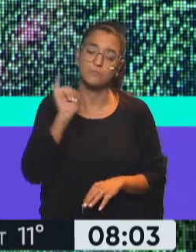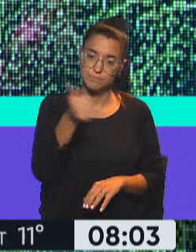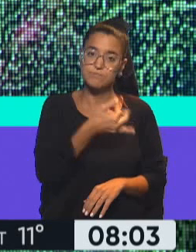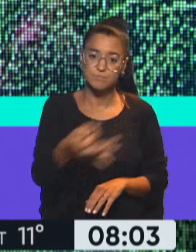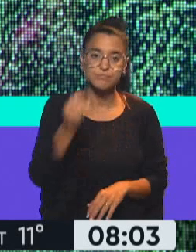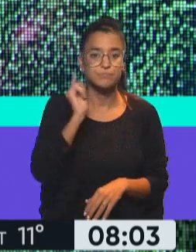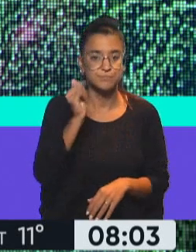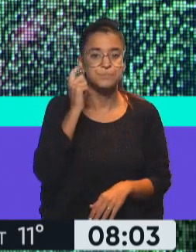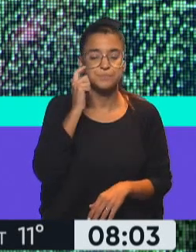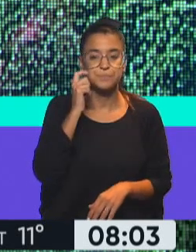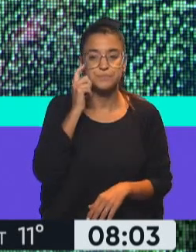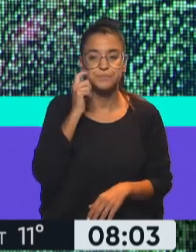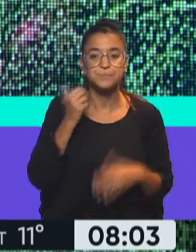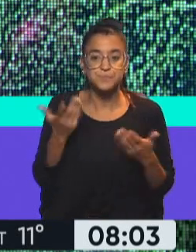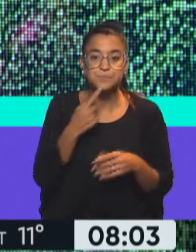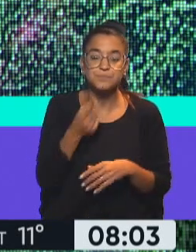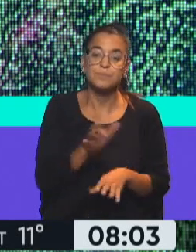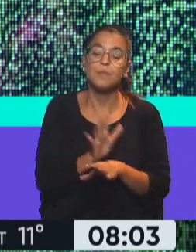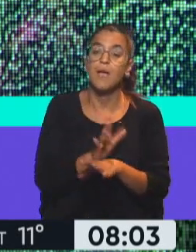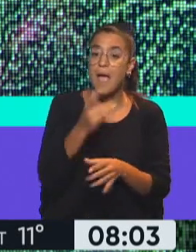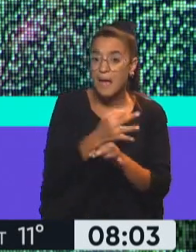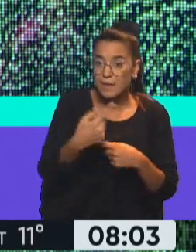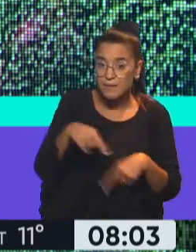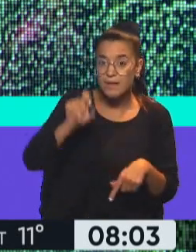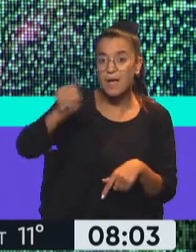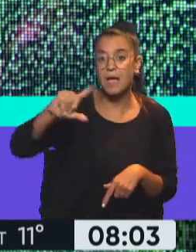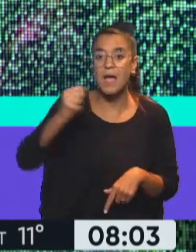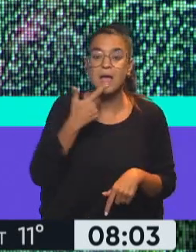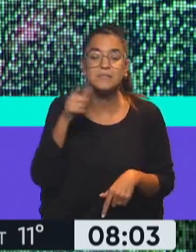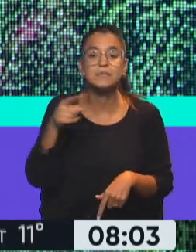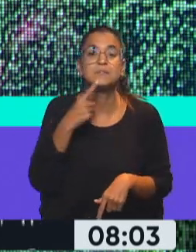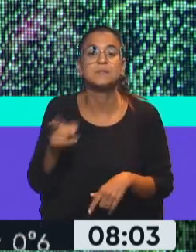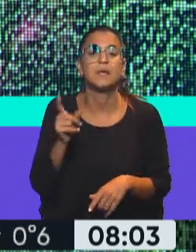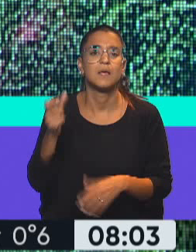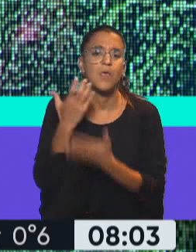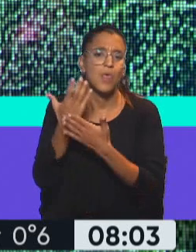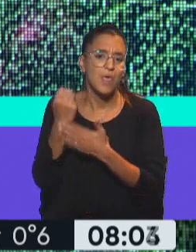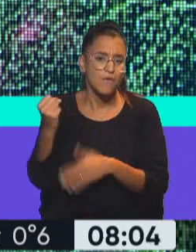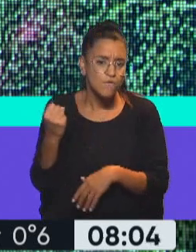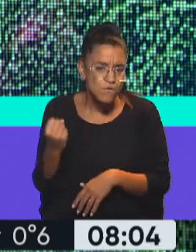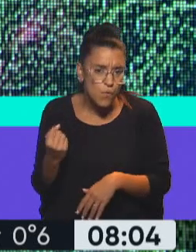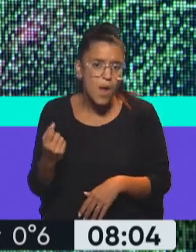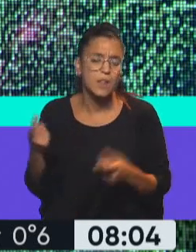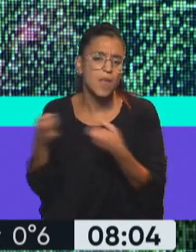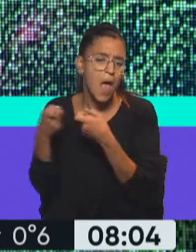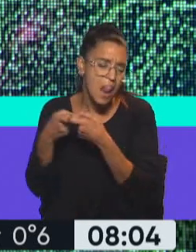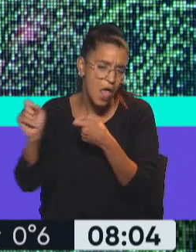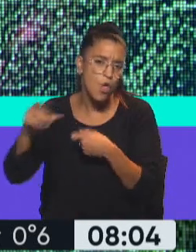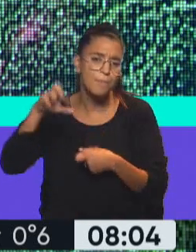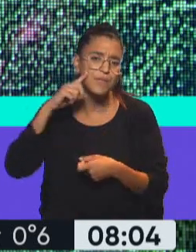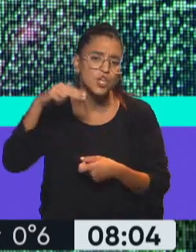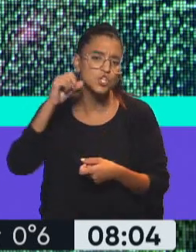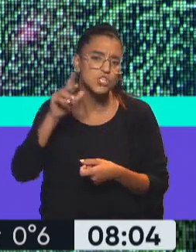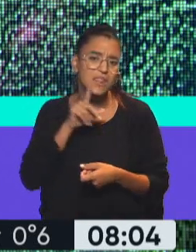exactamente. Bueno, justamente la característica de Kass, que, bueno, un representante de la extrema derecha, aliado del pinochetismo,